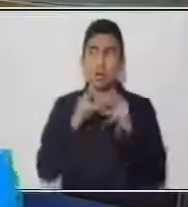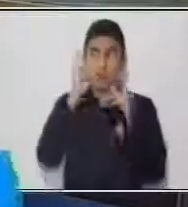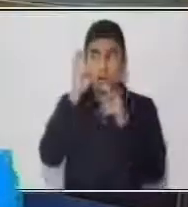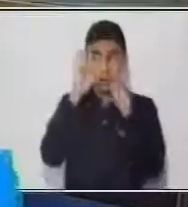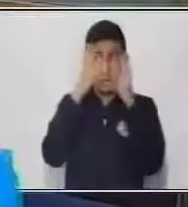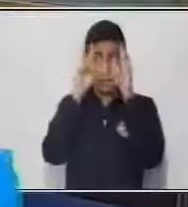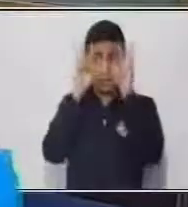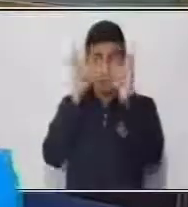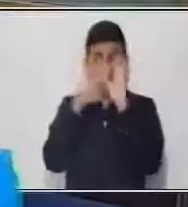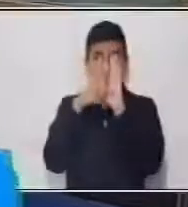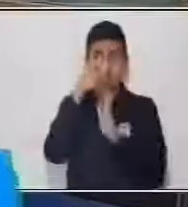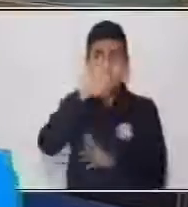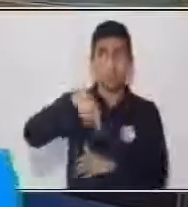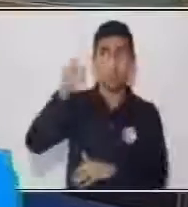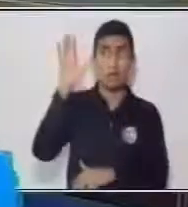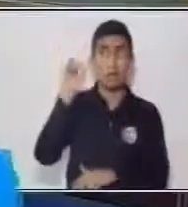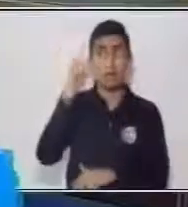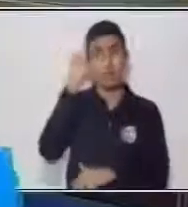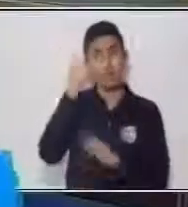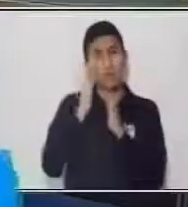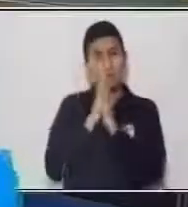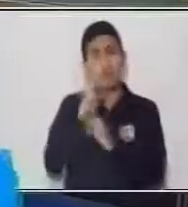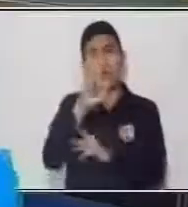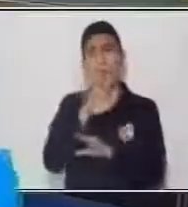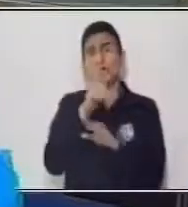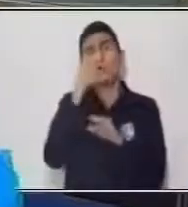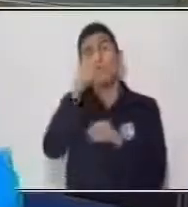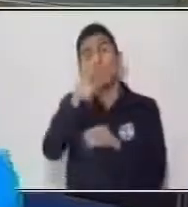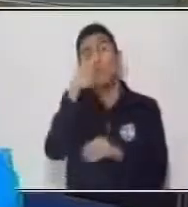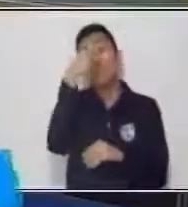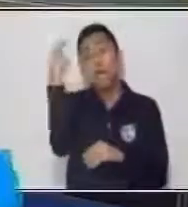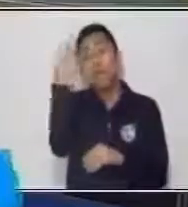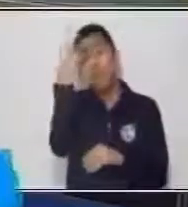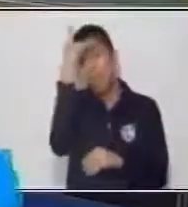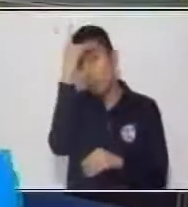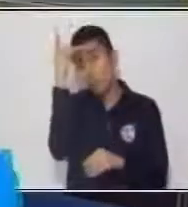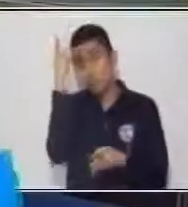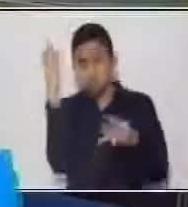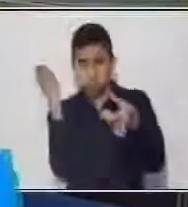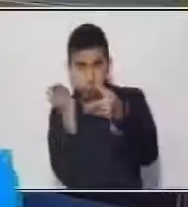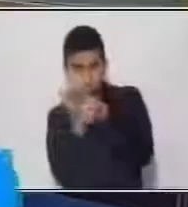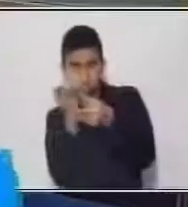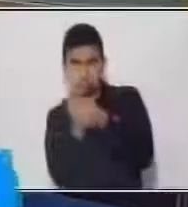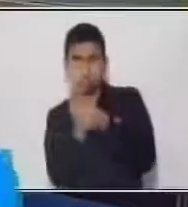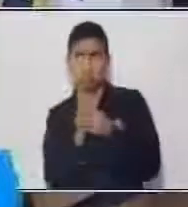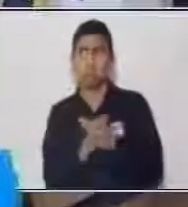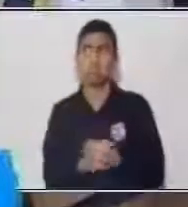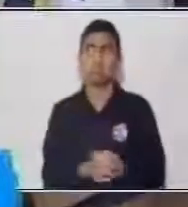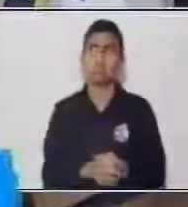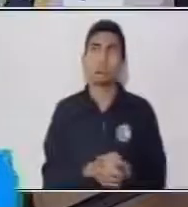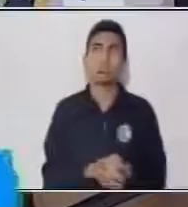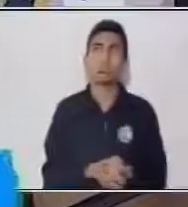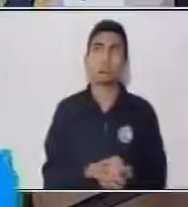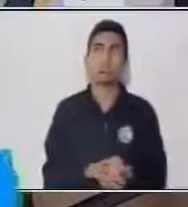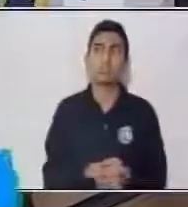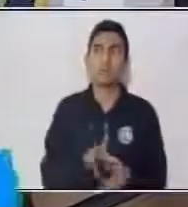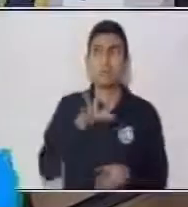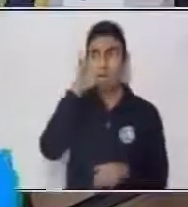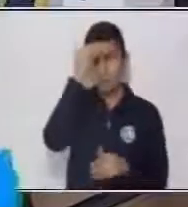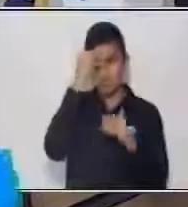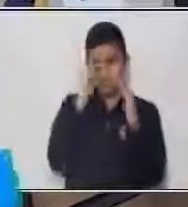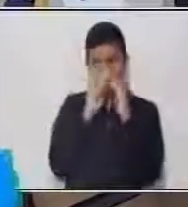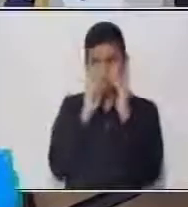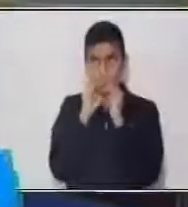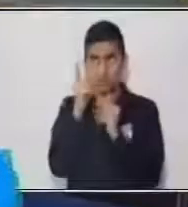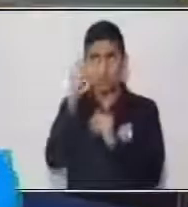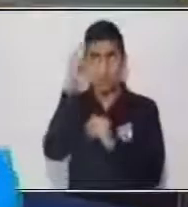tema. Yo me despido de ti. Ten presente, guardad tus trabajos en los espacios de tu portafolio. Aprende en casa.